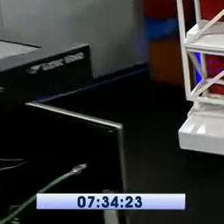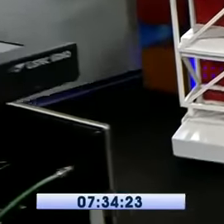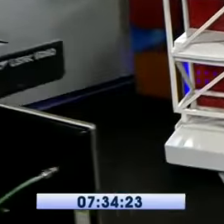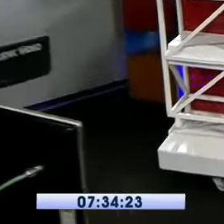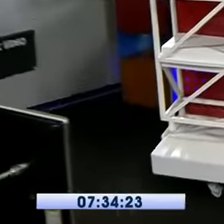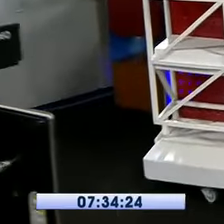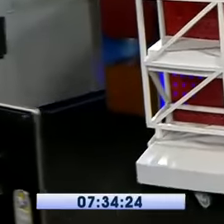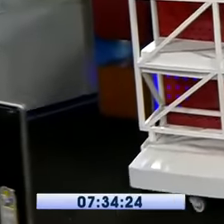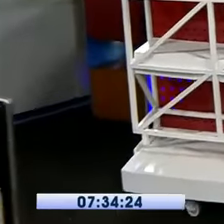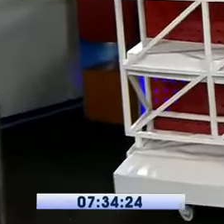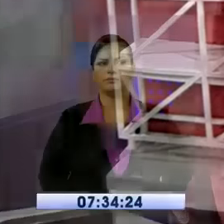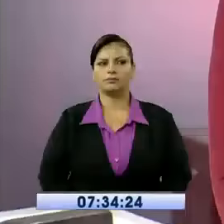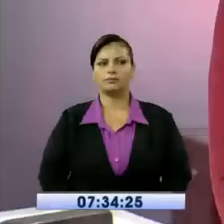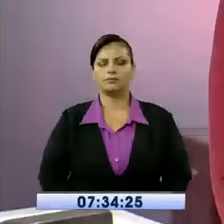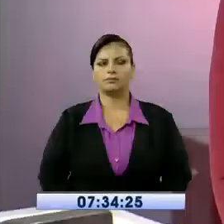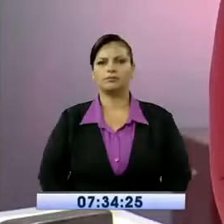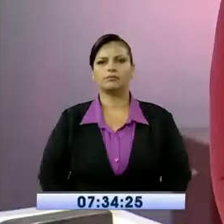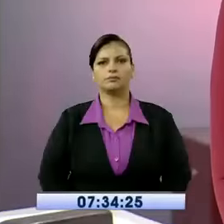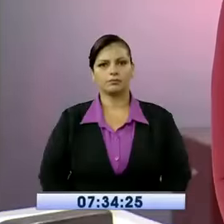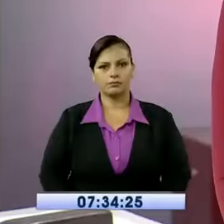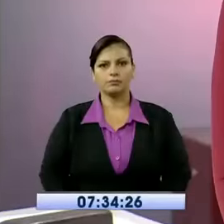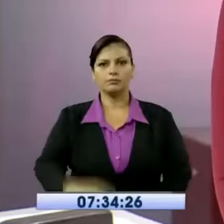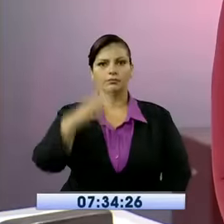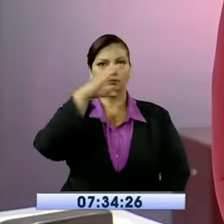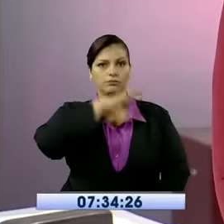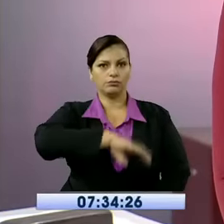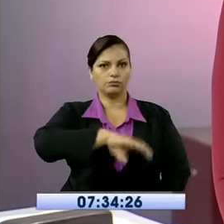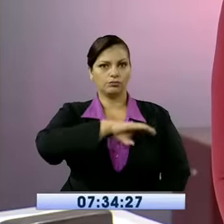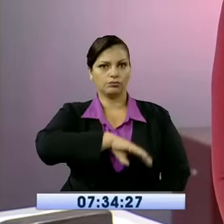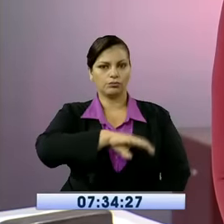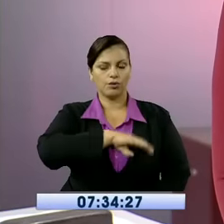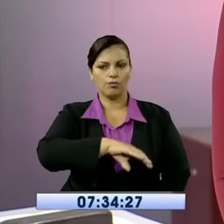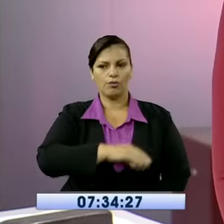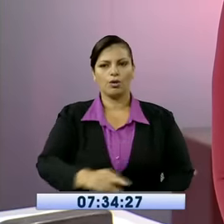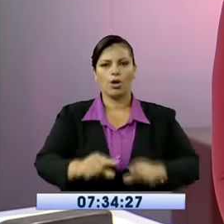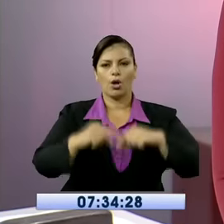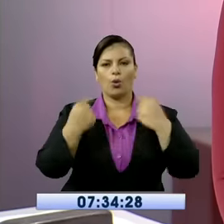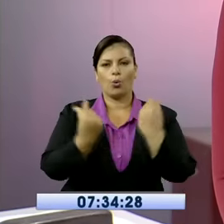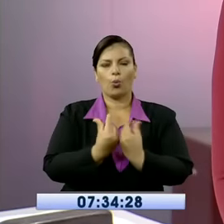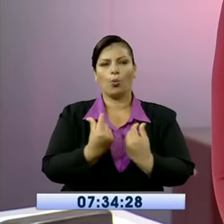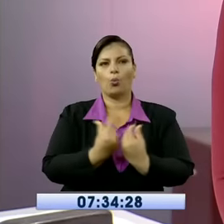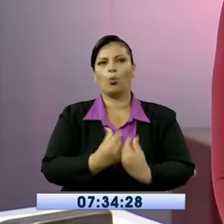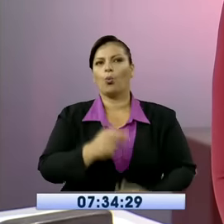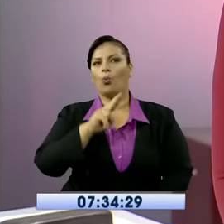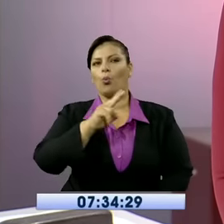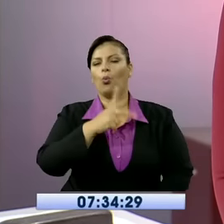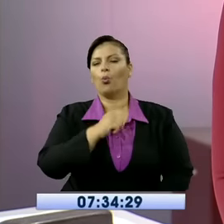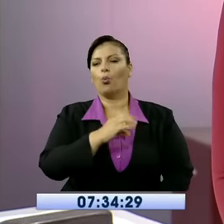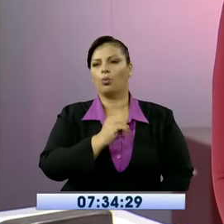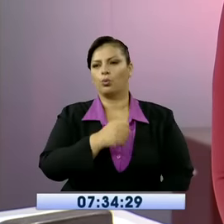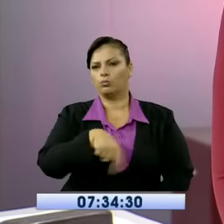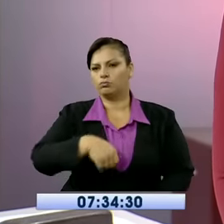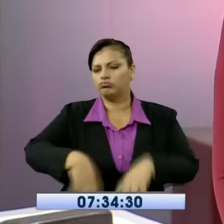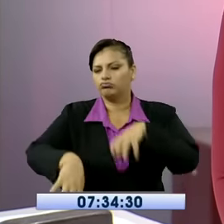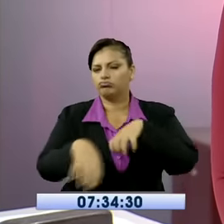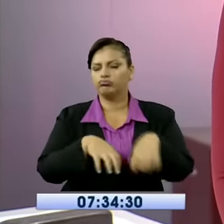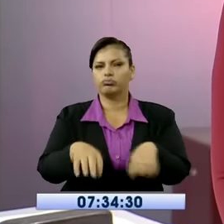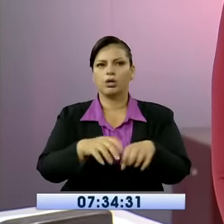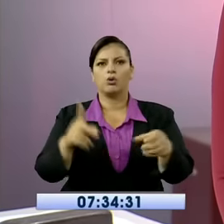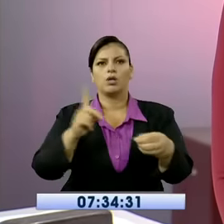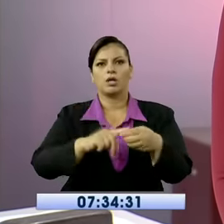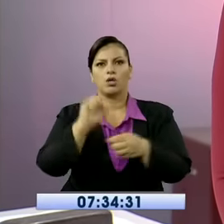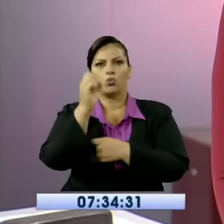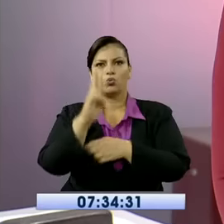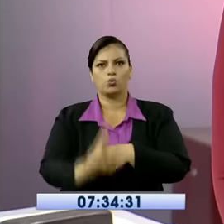Más de 24 kilos de marihuana fueron decomisados por agentes de la brigada anticriminal durante un operativo realizado en el sur de Quito. Tres